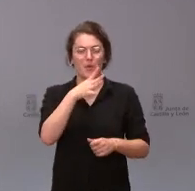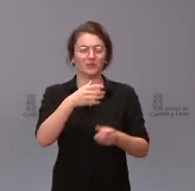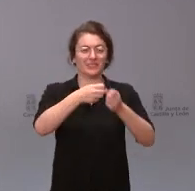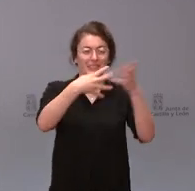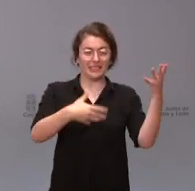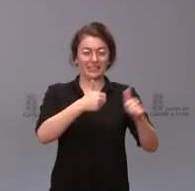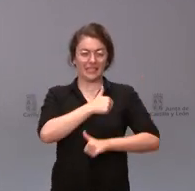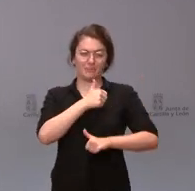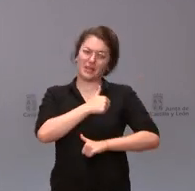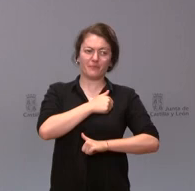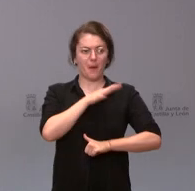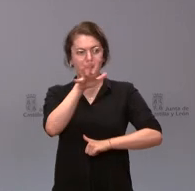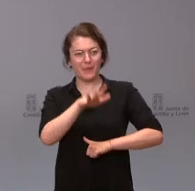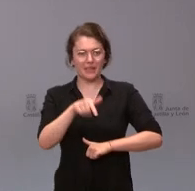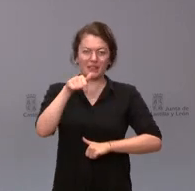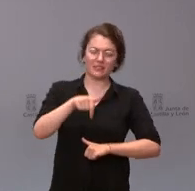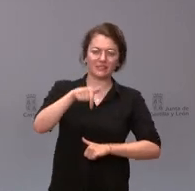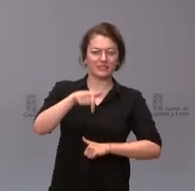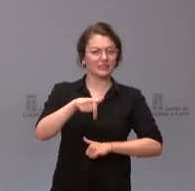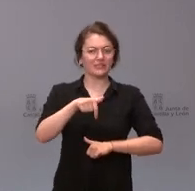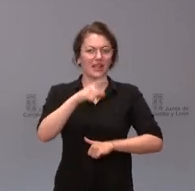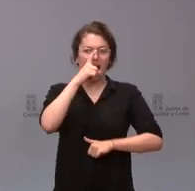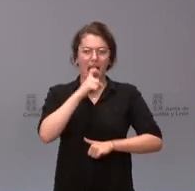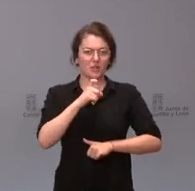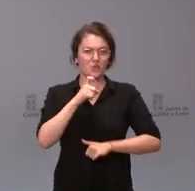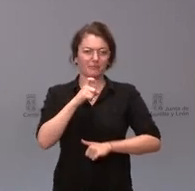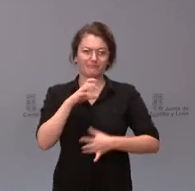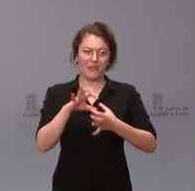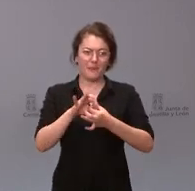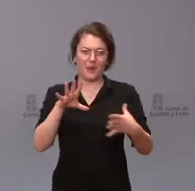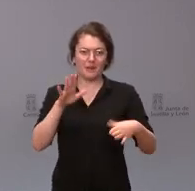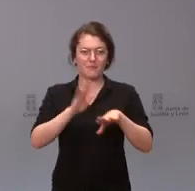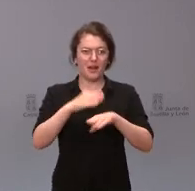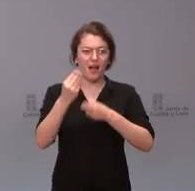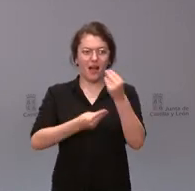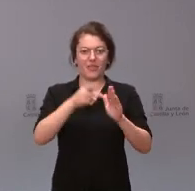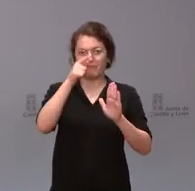parece digamos un año digamos muy apropiado para tomar estas medidas